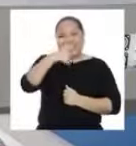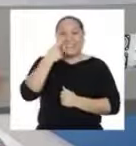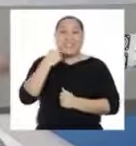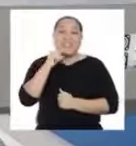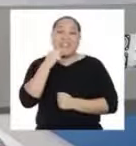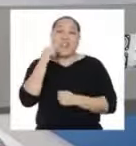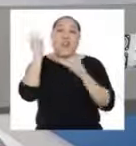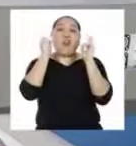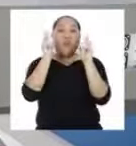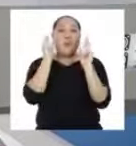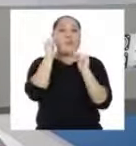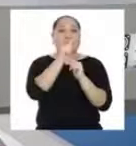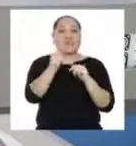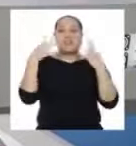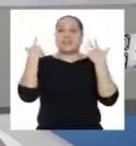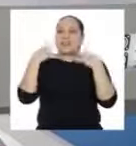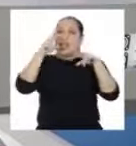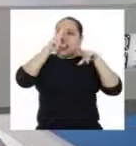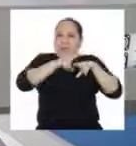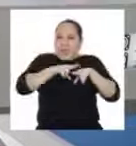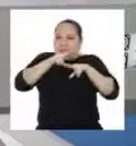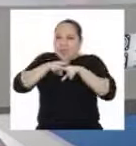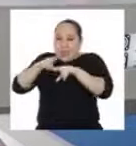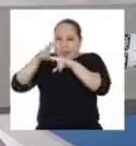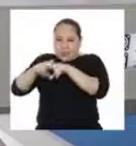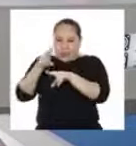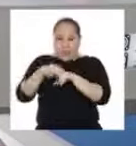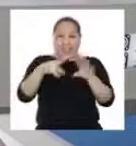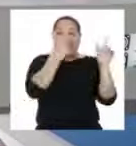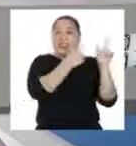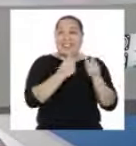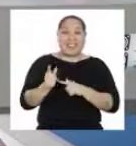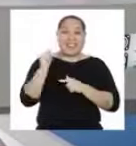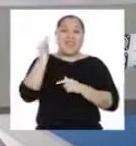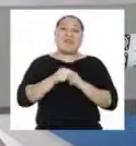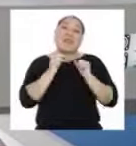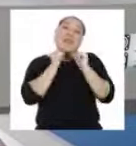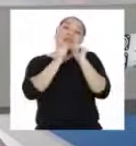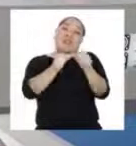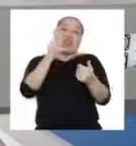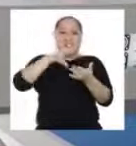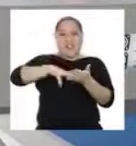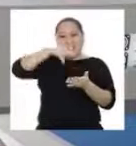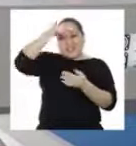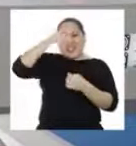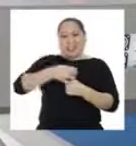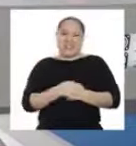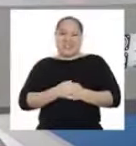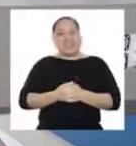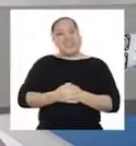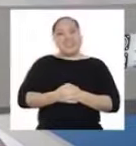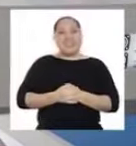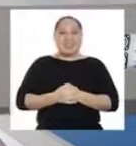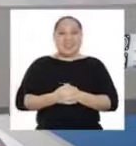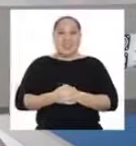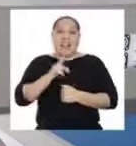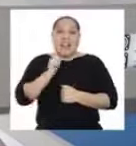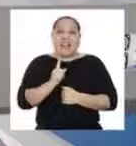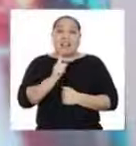Niñas y niños, espero que ya estén sentaditos y listos para seguir aprendiendo.